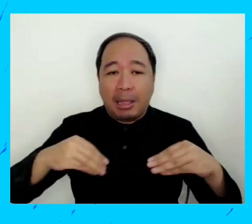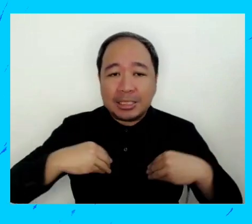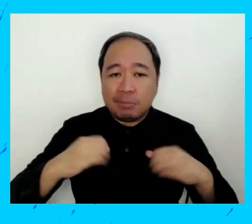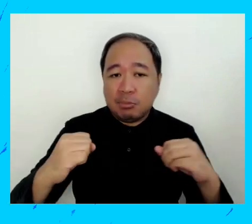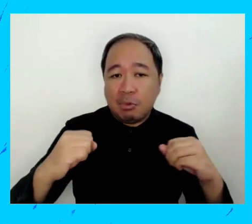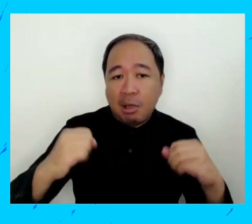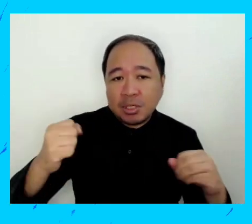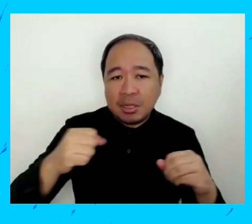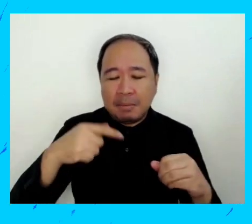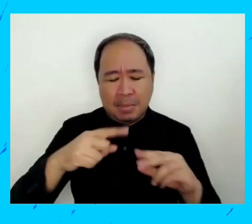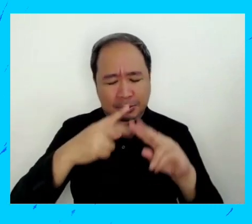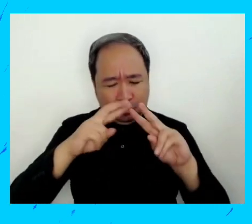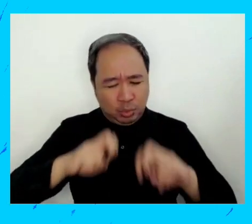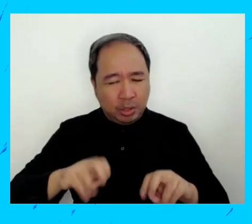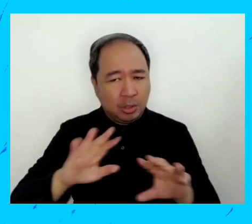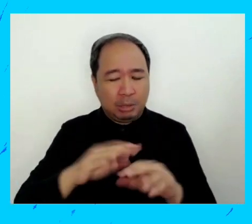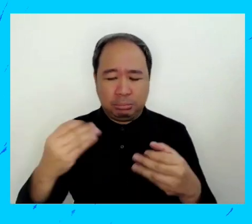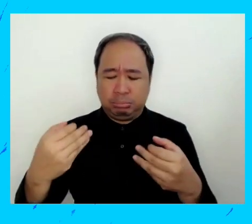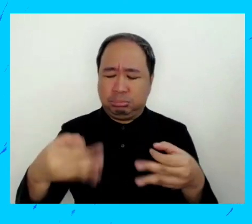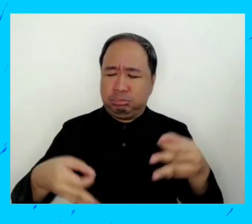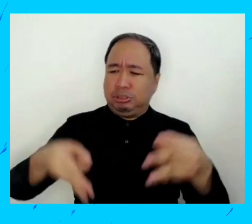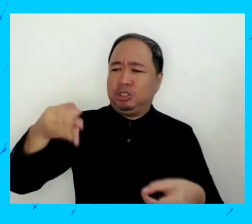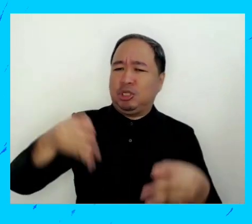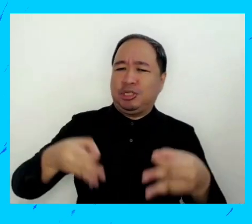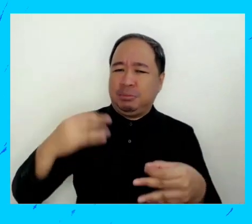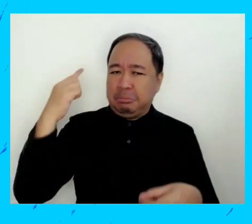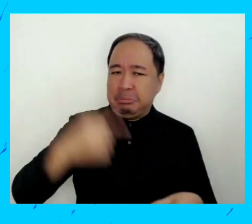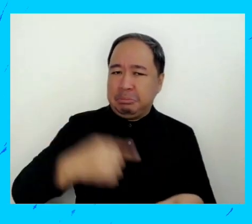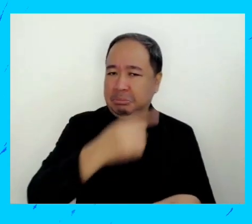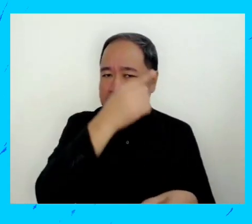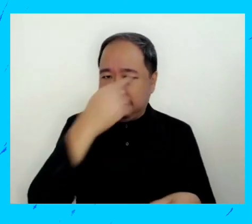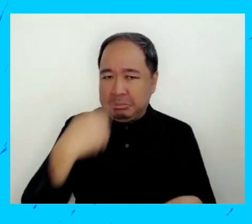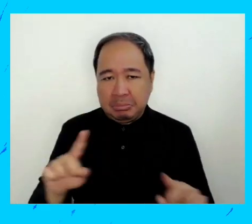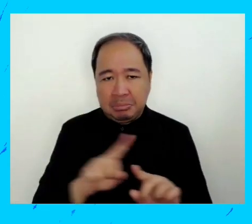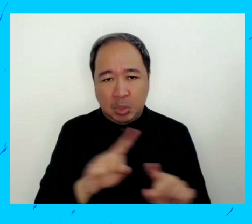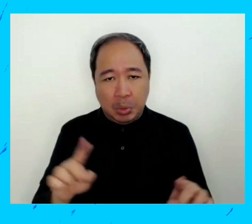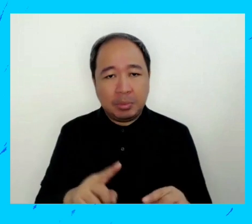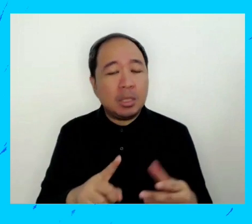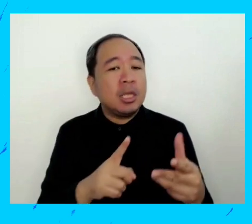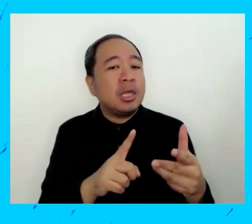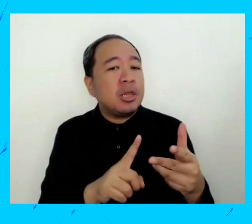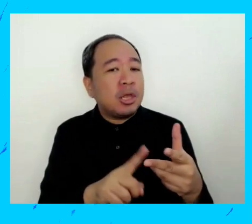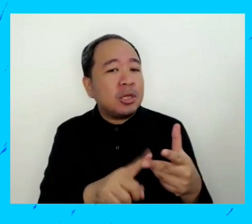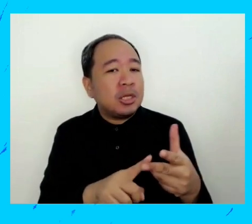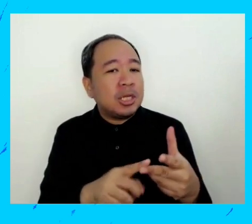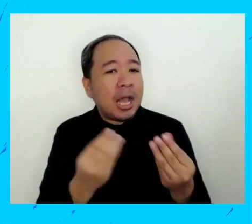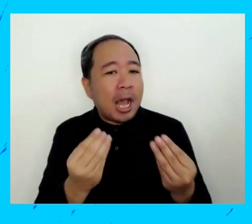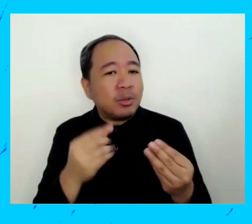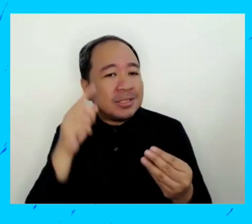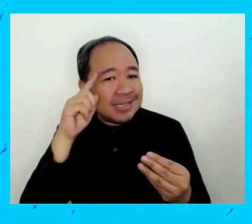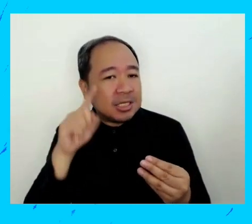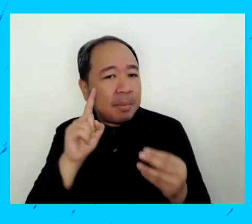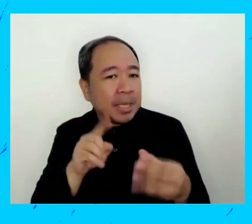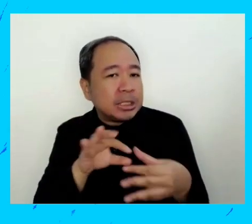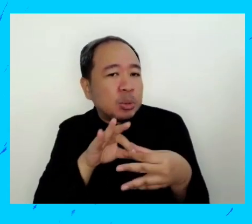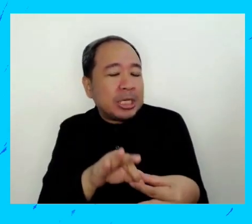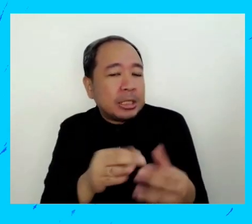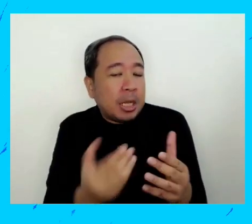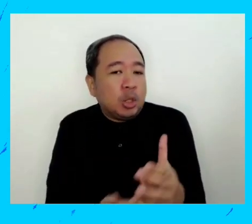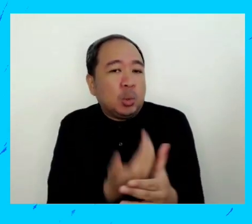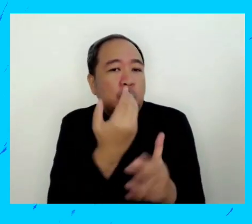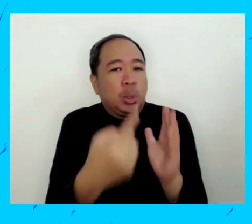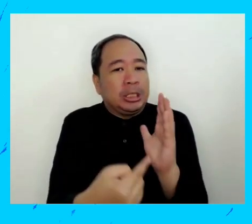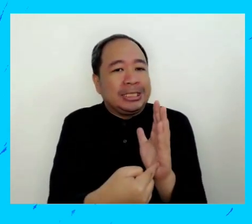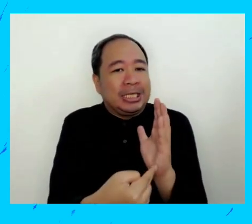etcétera y debería ser apartar tecnologías con más información